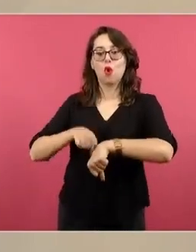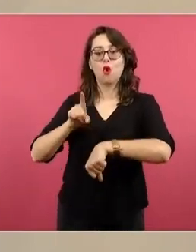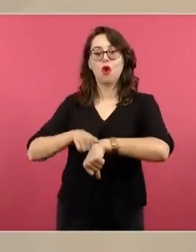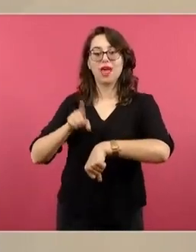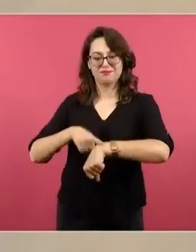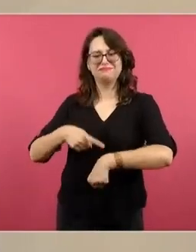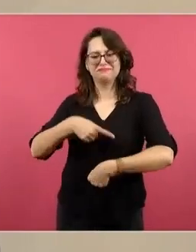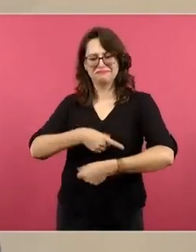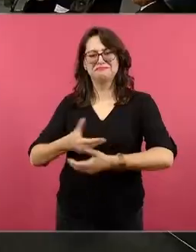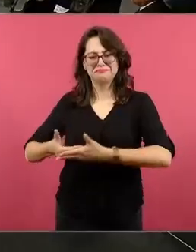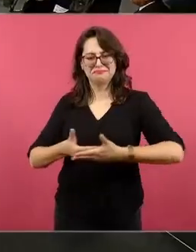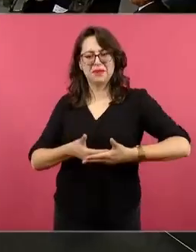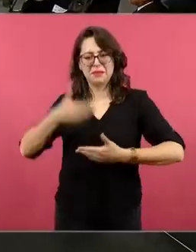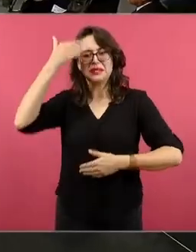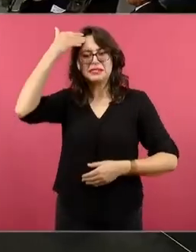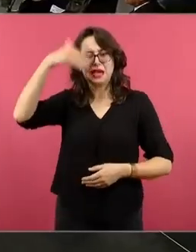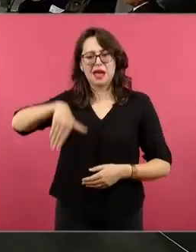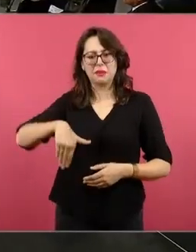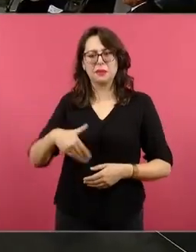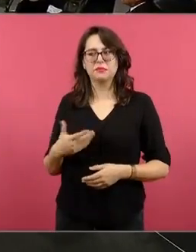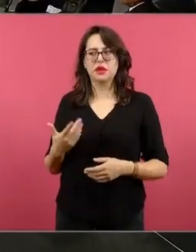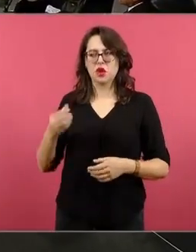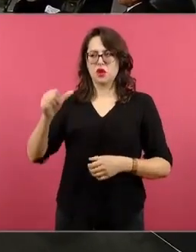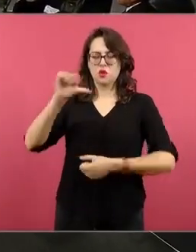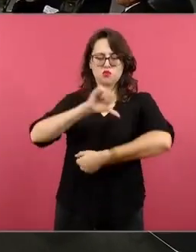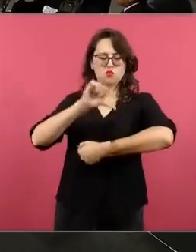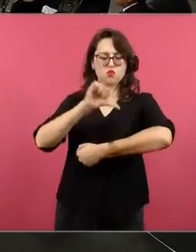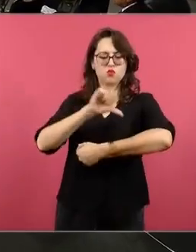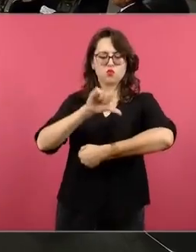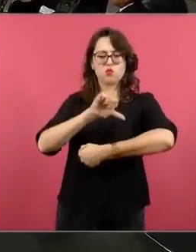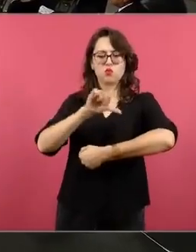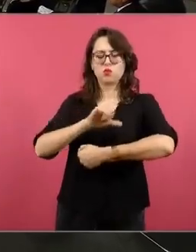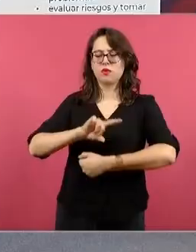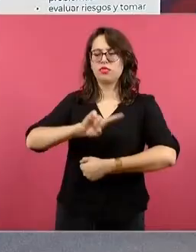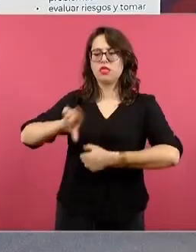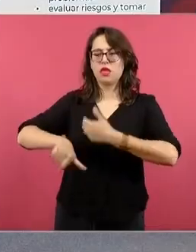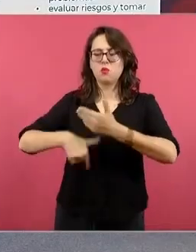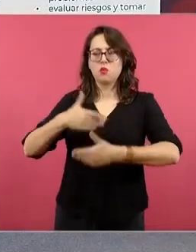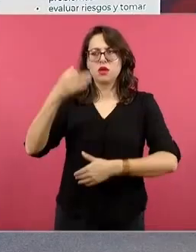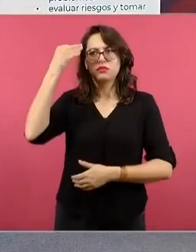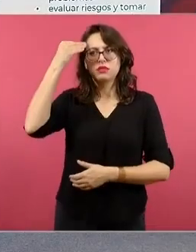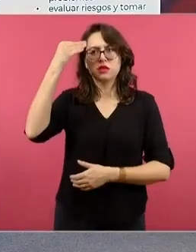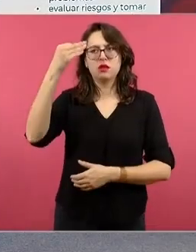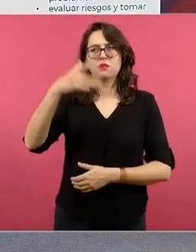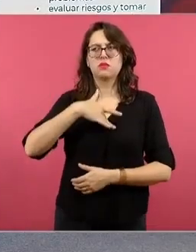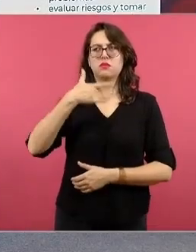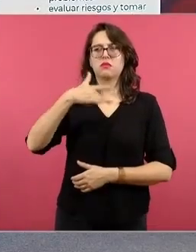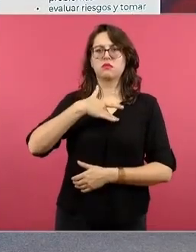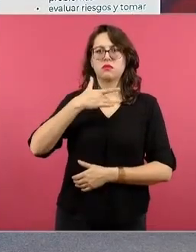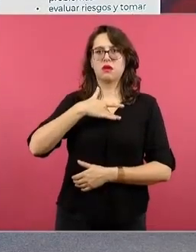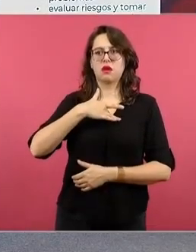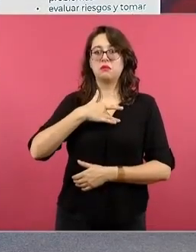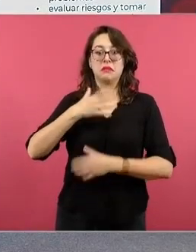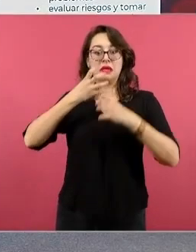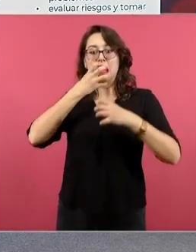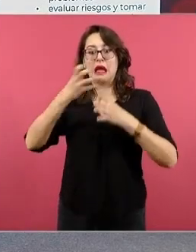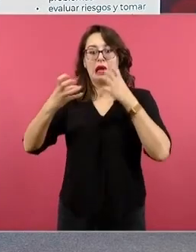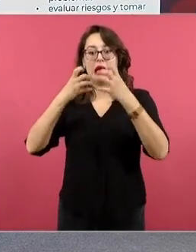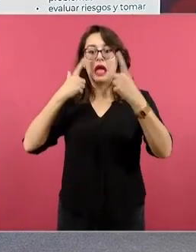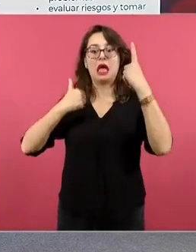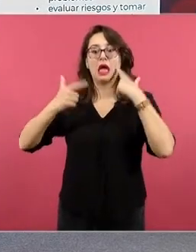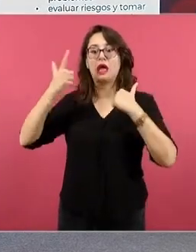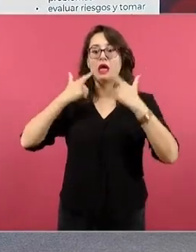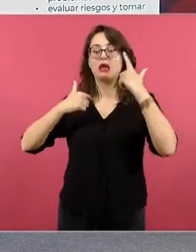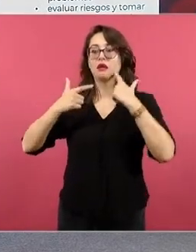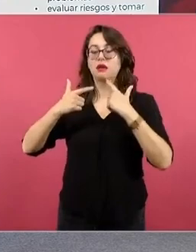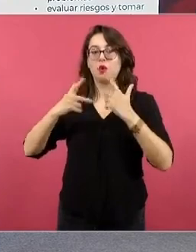aproximación y noción. La doctora Irma fue labrada, nos hablaba constantemente. Los estudiantes de preescolar